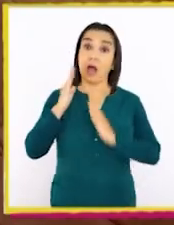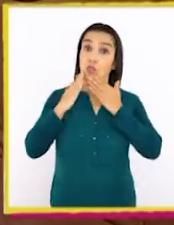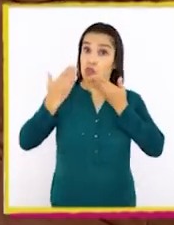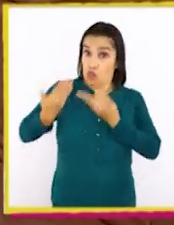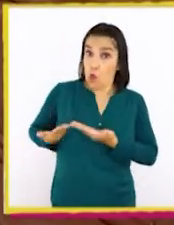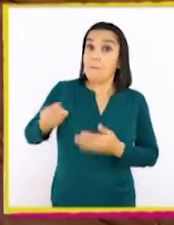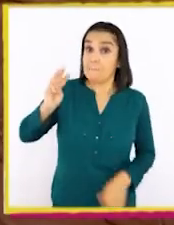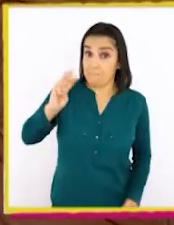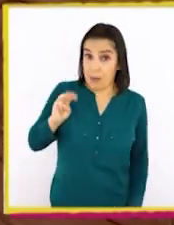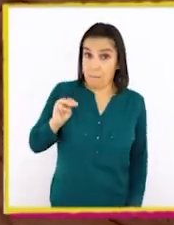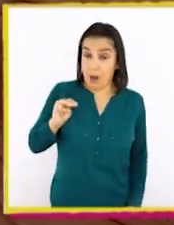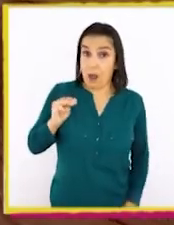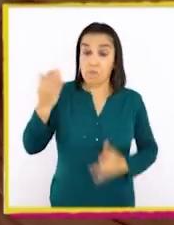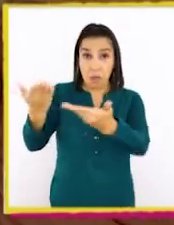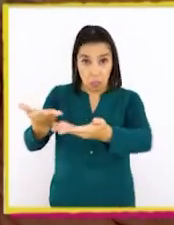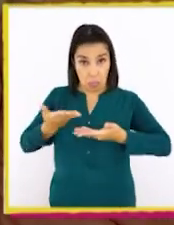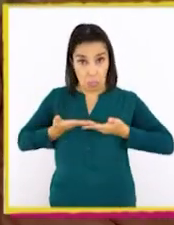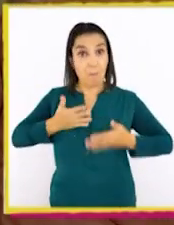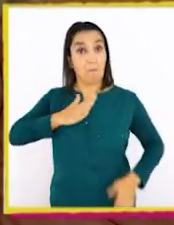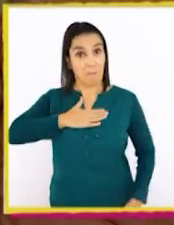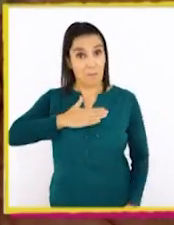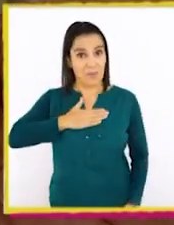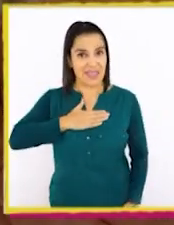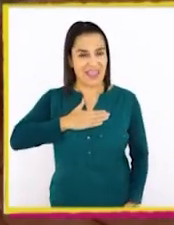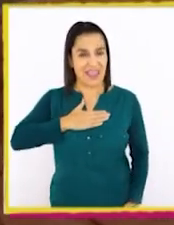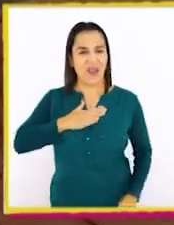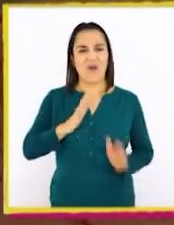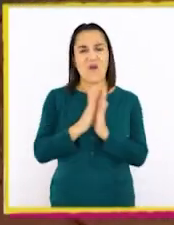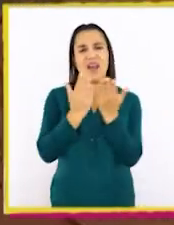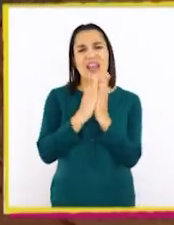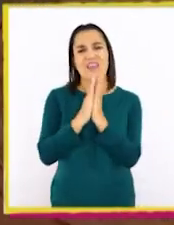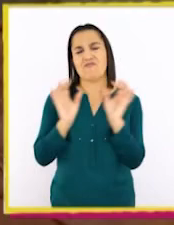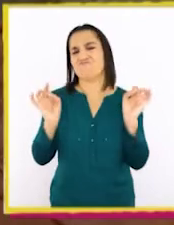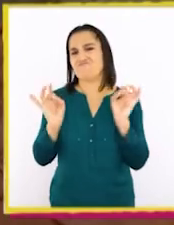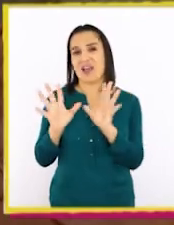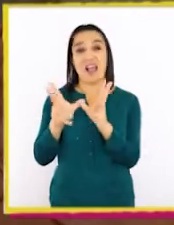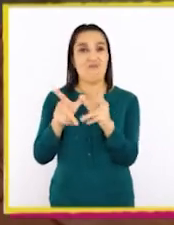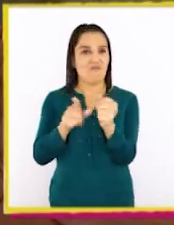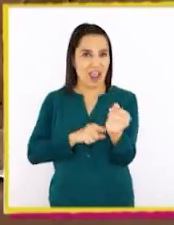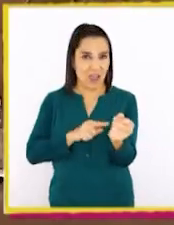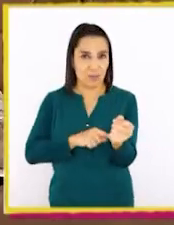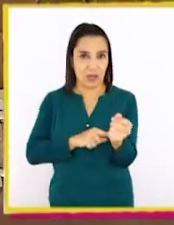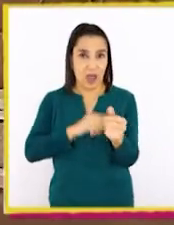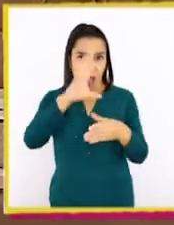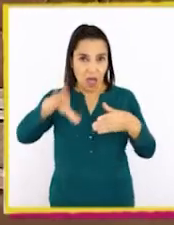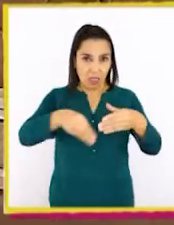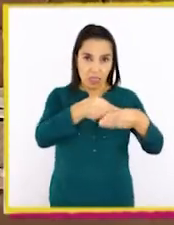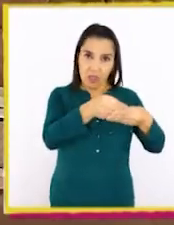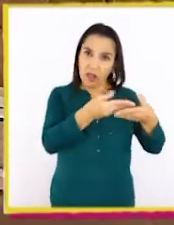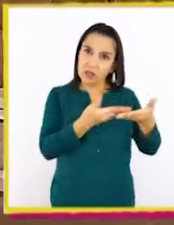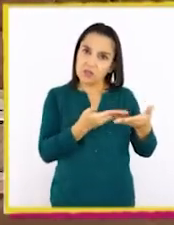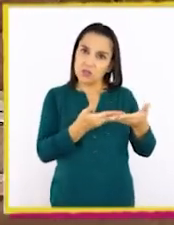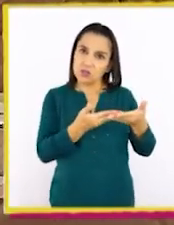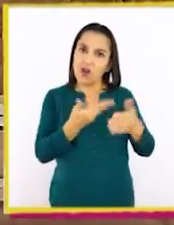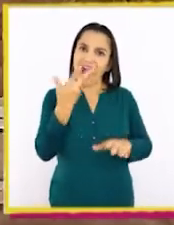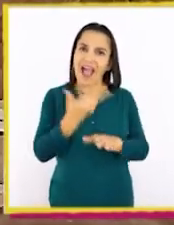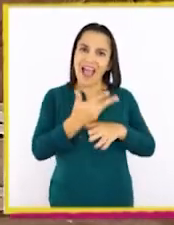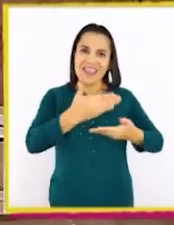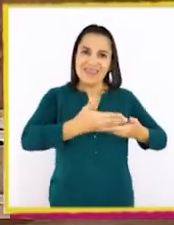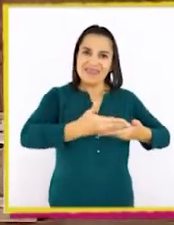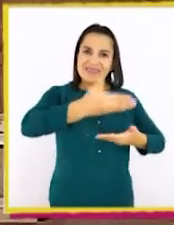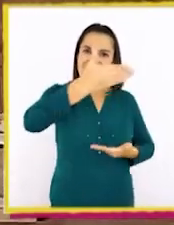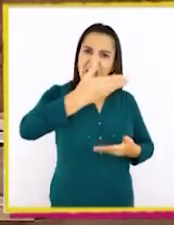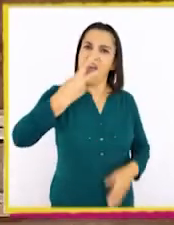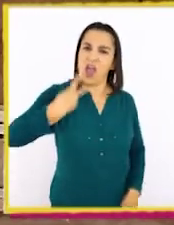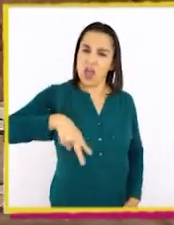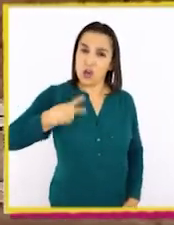Después fue de mi mamá y ahora es mío, un tesoro familiar. Y aquí adentro hay un